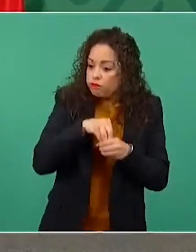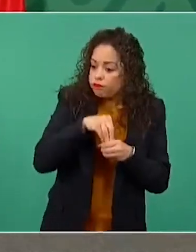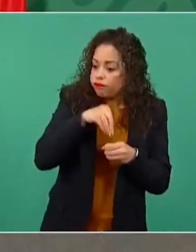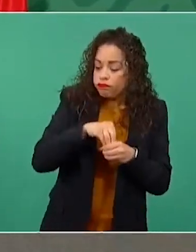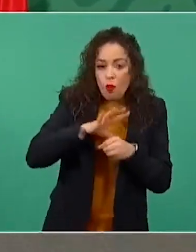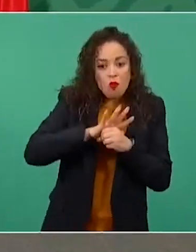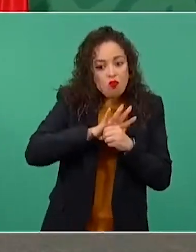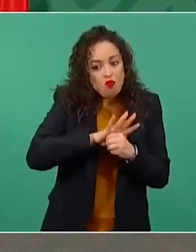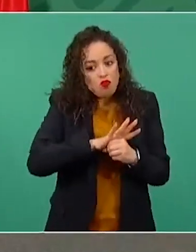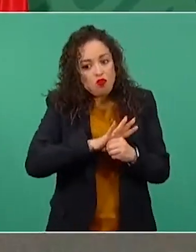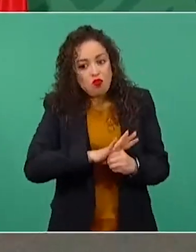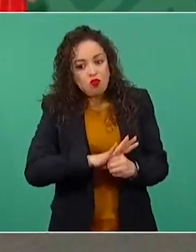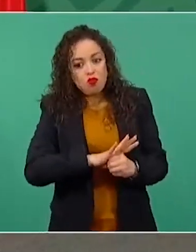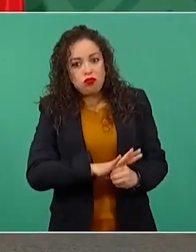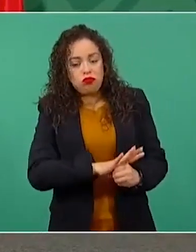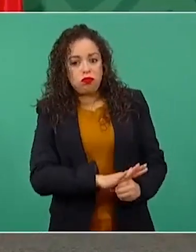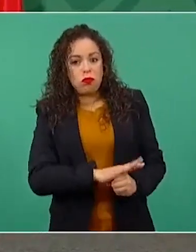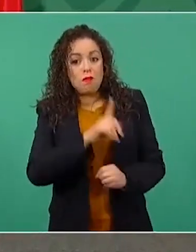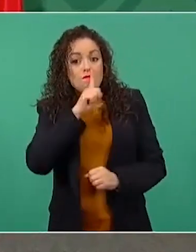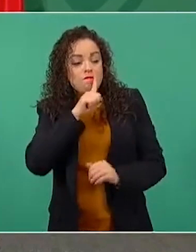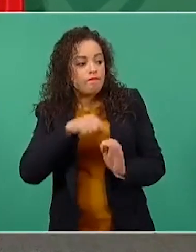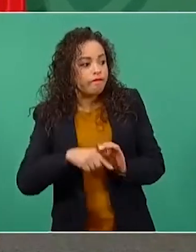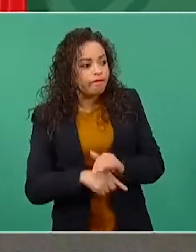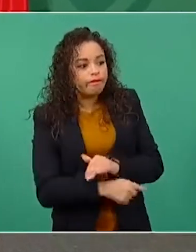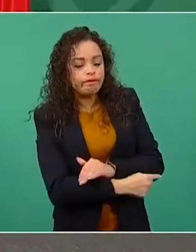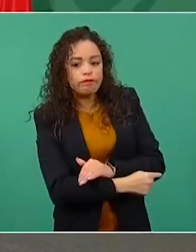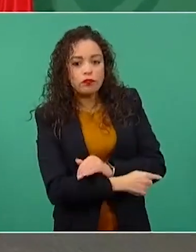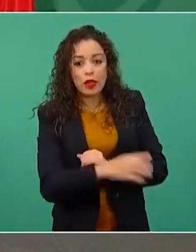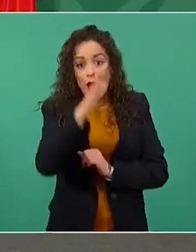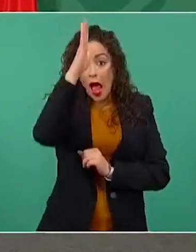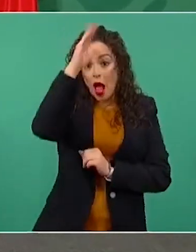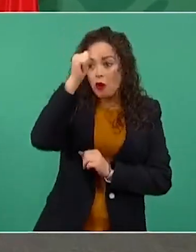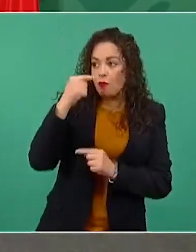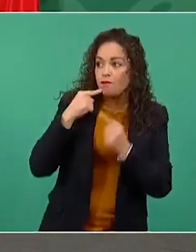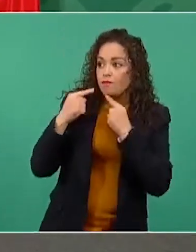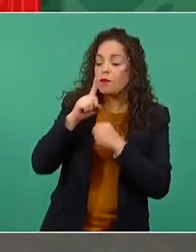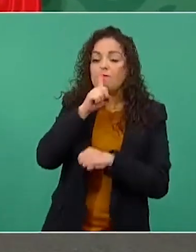todo era en oscurito, acuerdos cupulares,